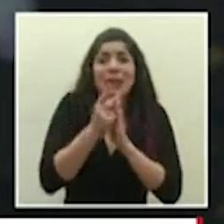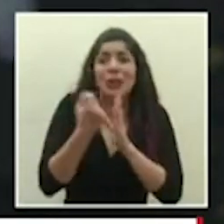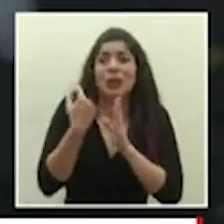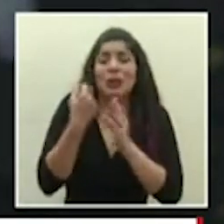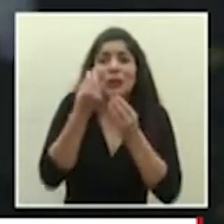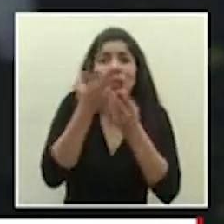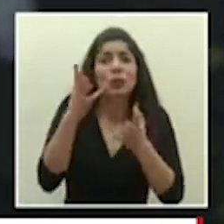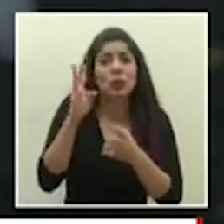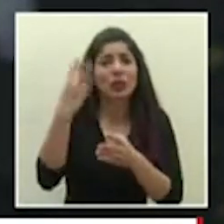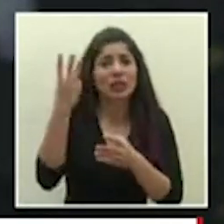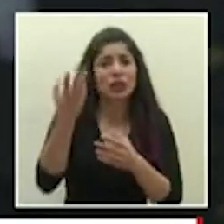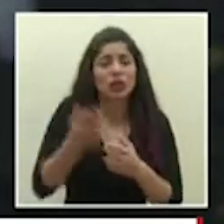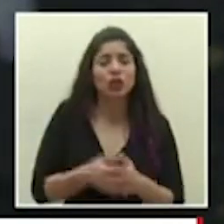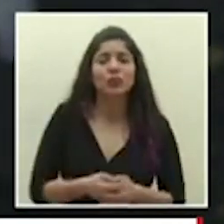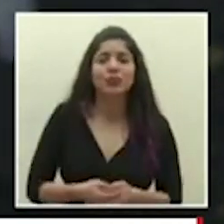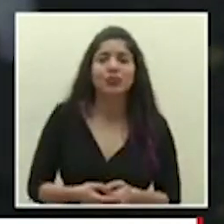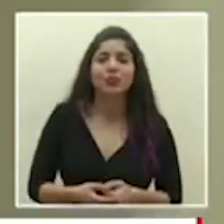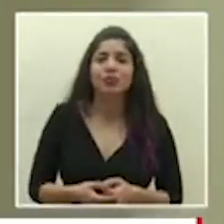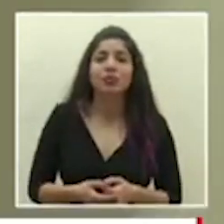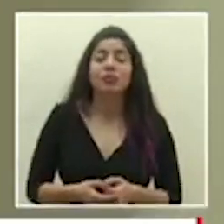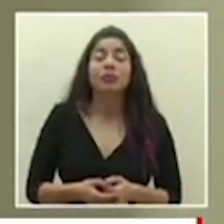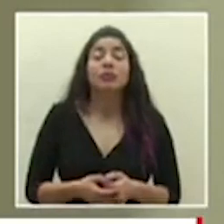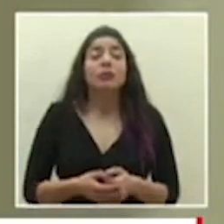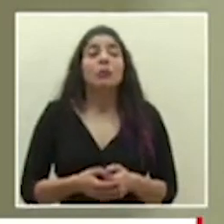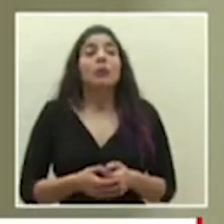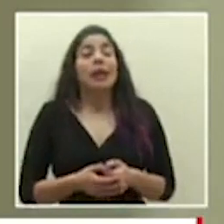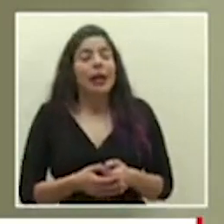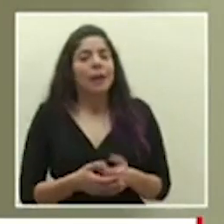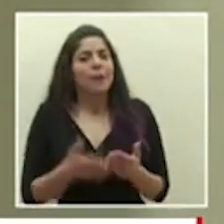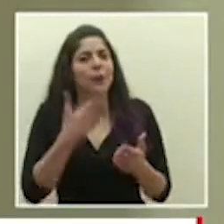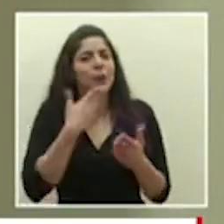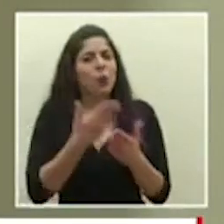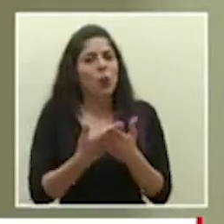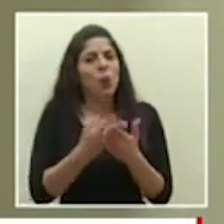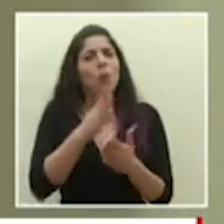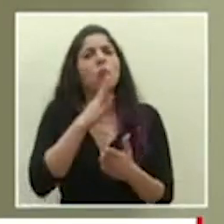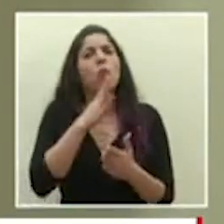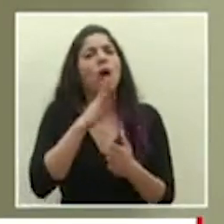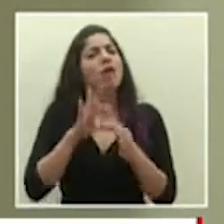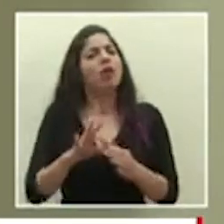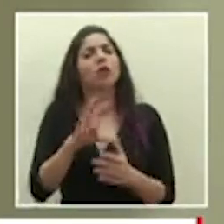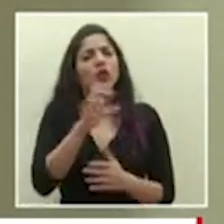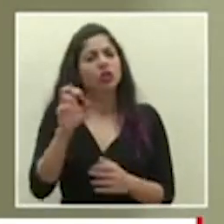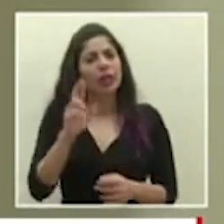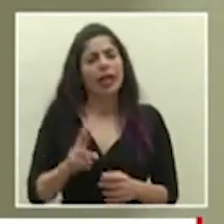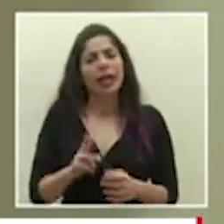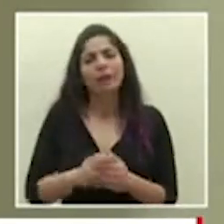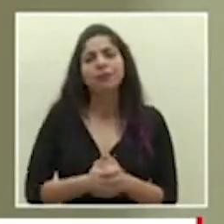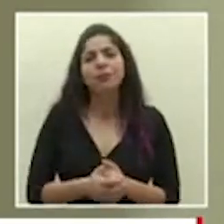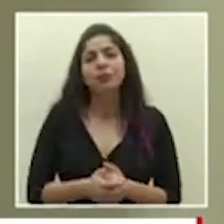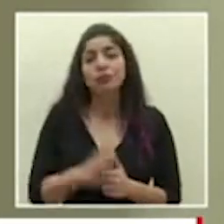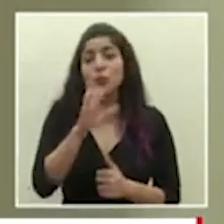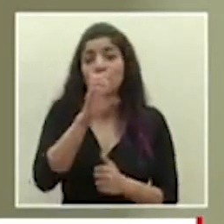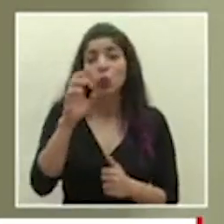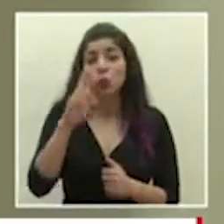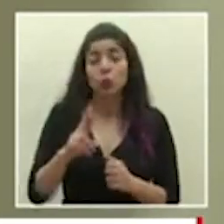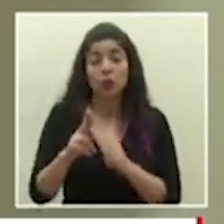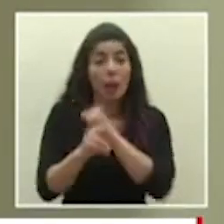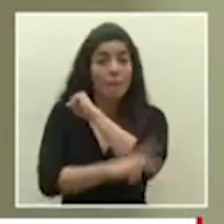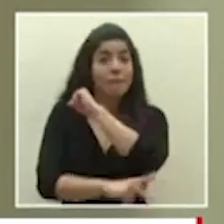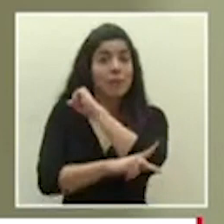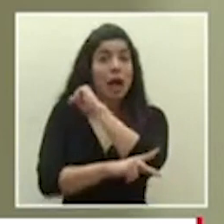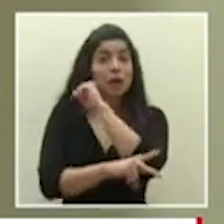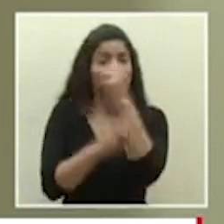washington bueno voy a hablar de costa rica costa rica es un país que le